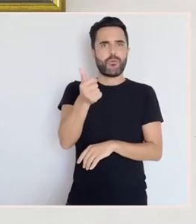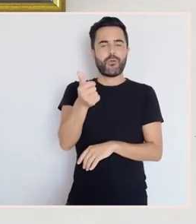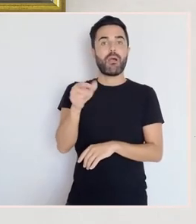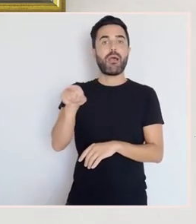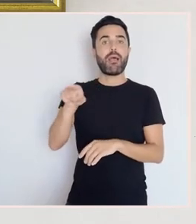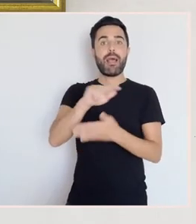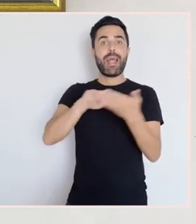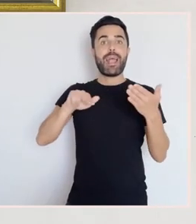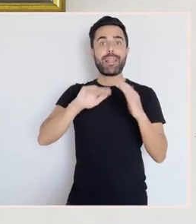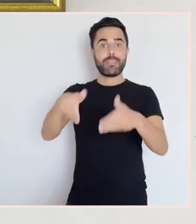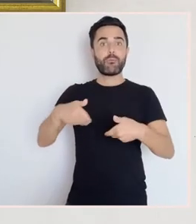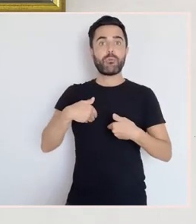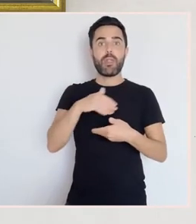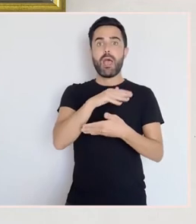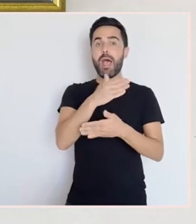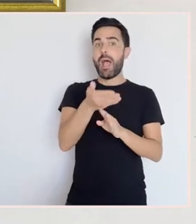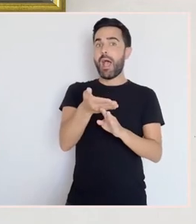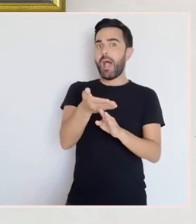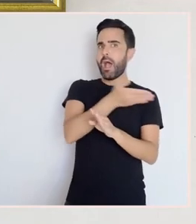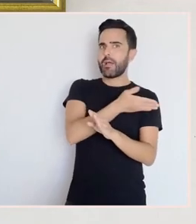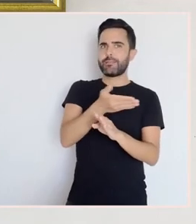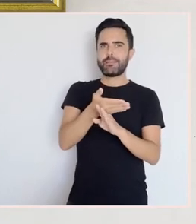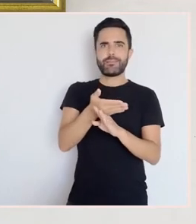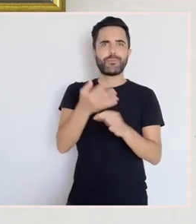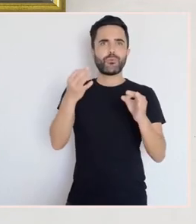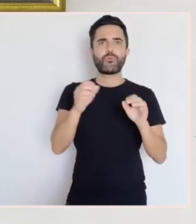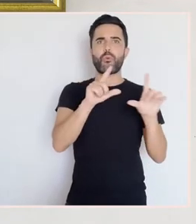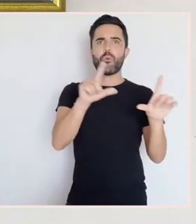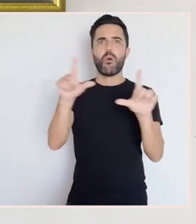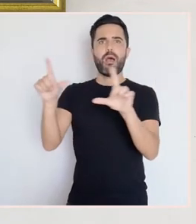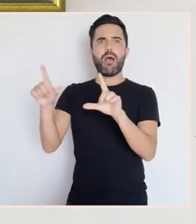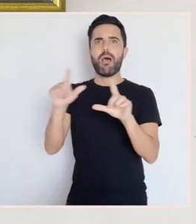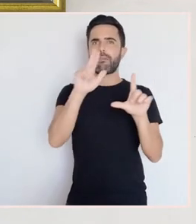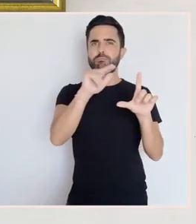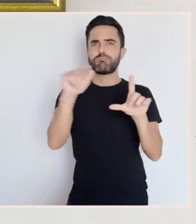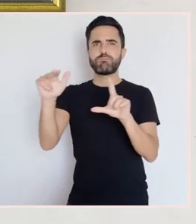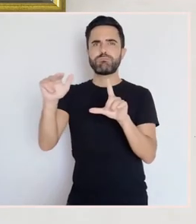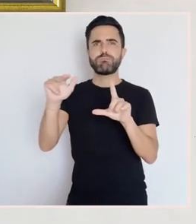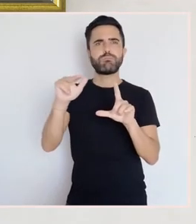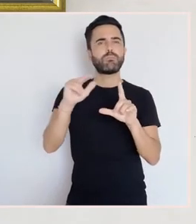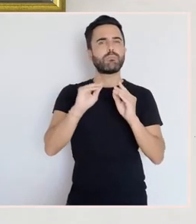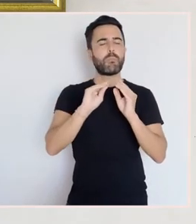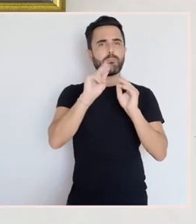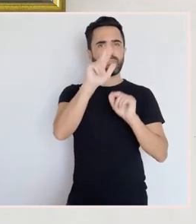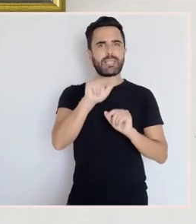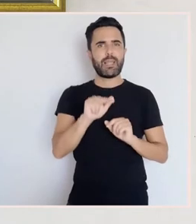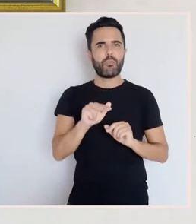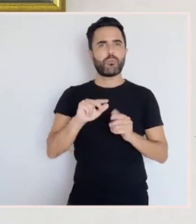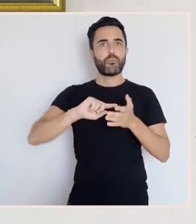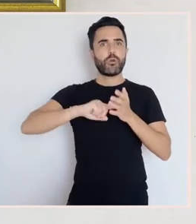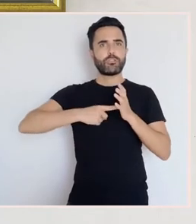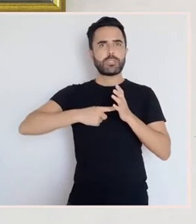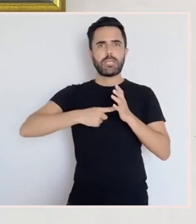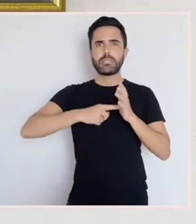expurgo, queimar toda esa obra que elaborara, que fixera en vos aires. E isto, pois, di